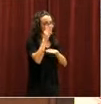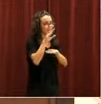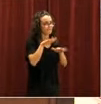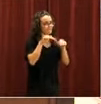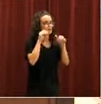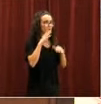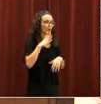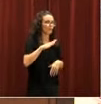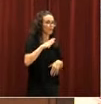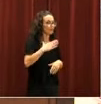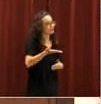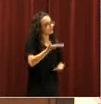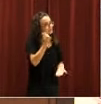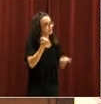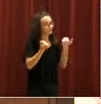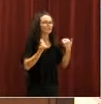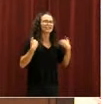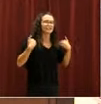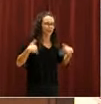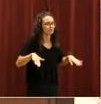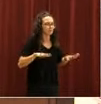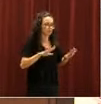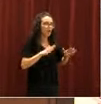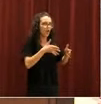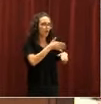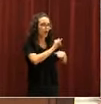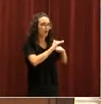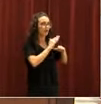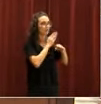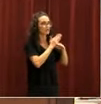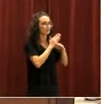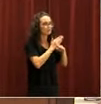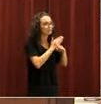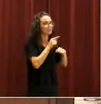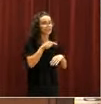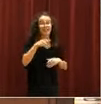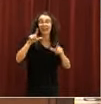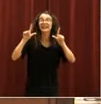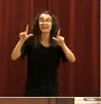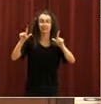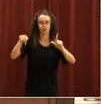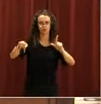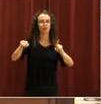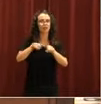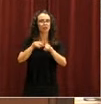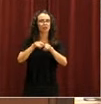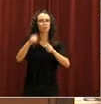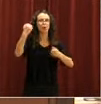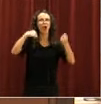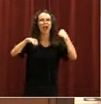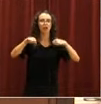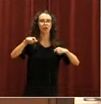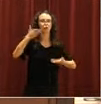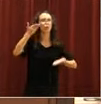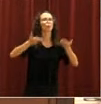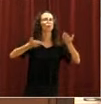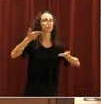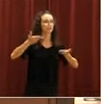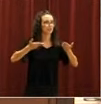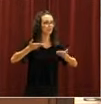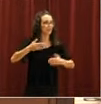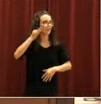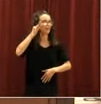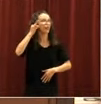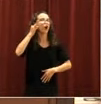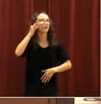retratos. Ya los han tenido un buen rato. Por favor, retirenlos. Estos retratos están aquí como acto de justicia y como acto de reparación de dones